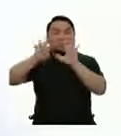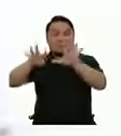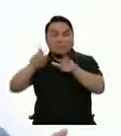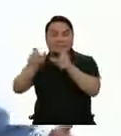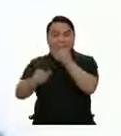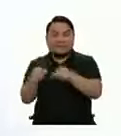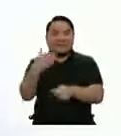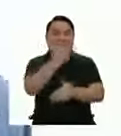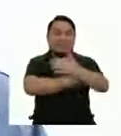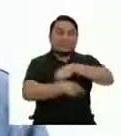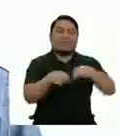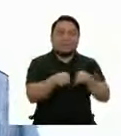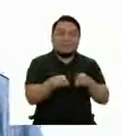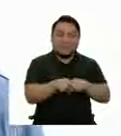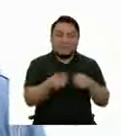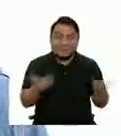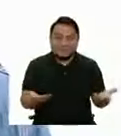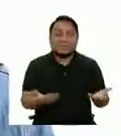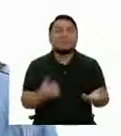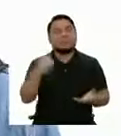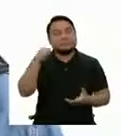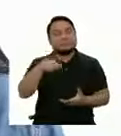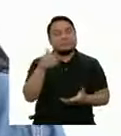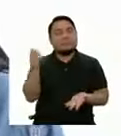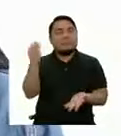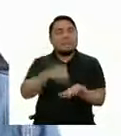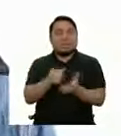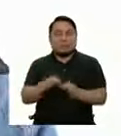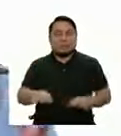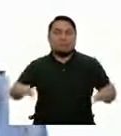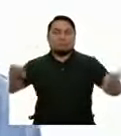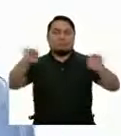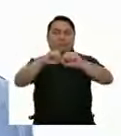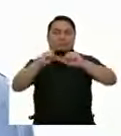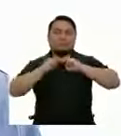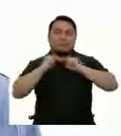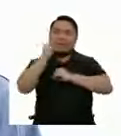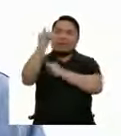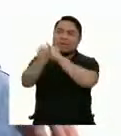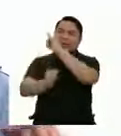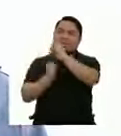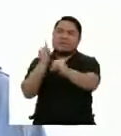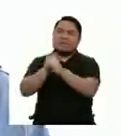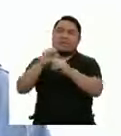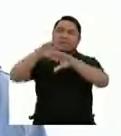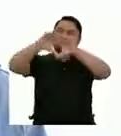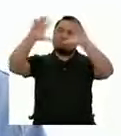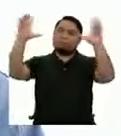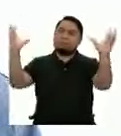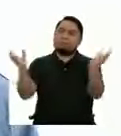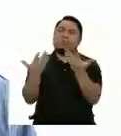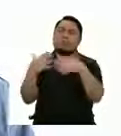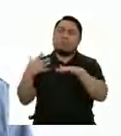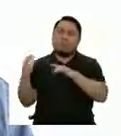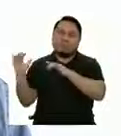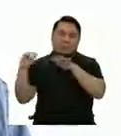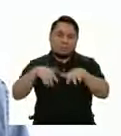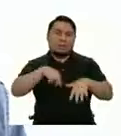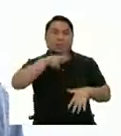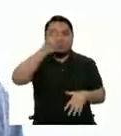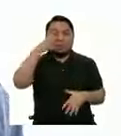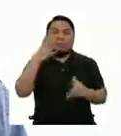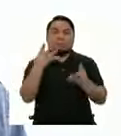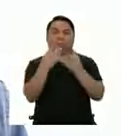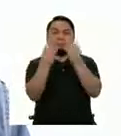2019 Siendo el mayor evento deportivo internacional multidisciplinario En el que